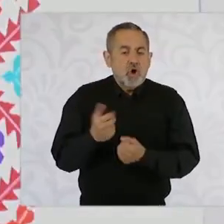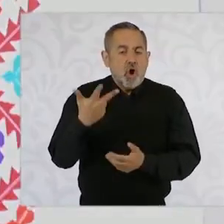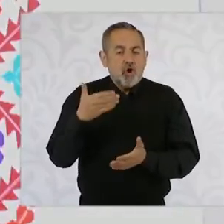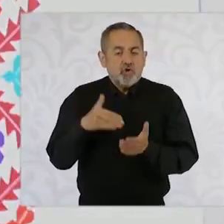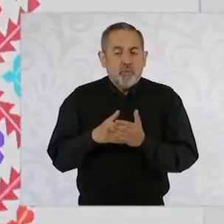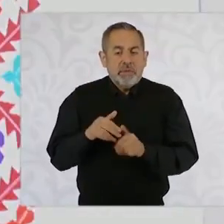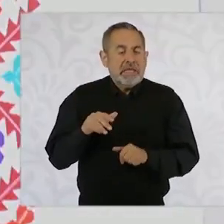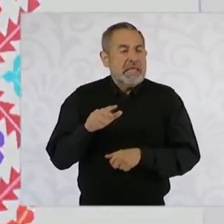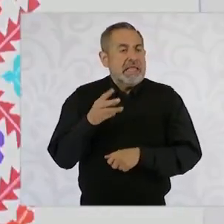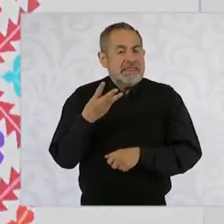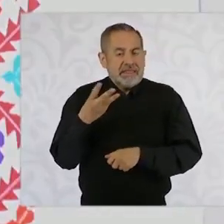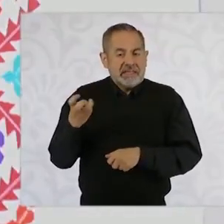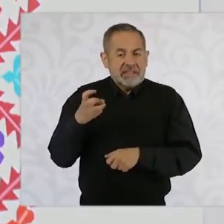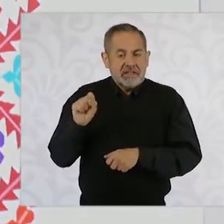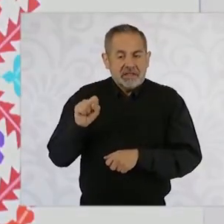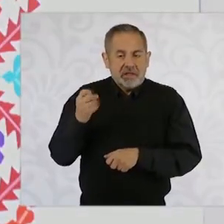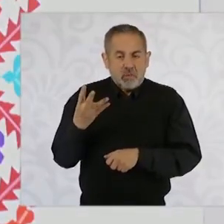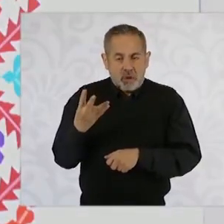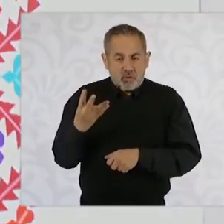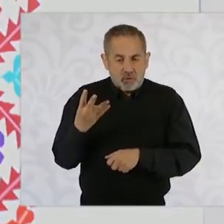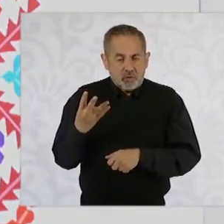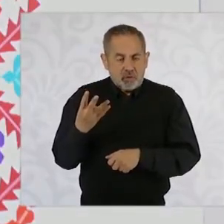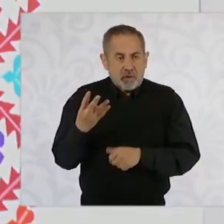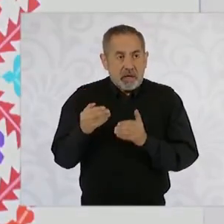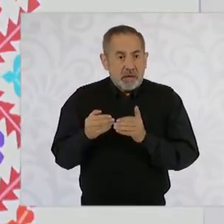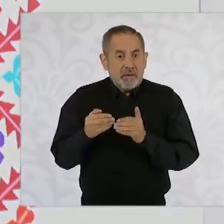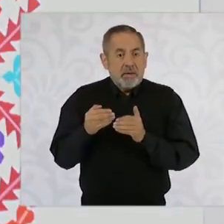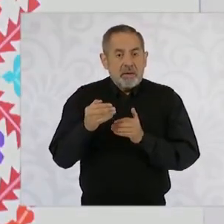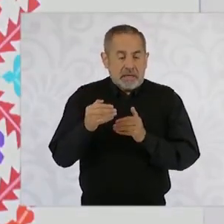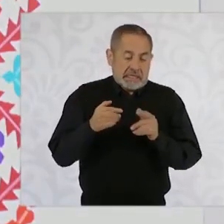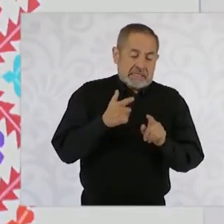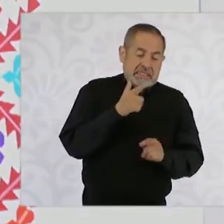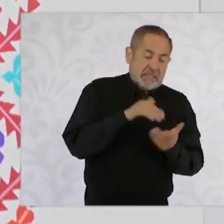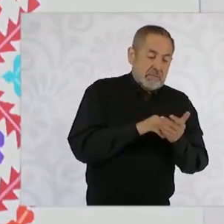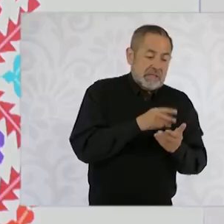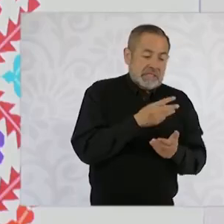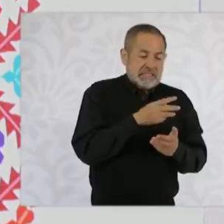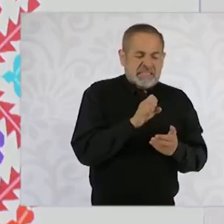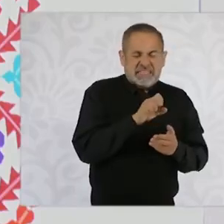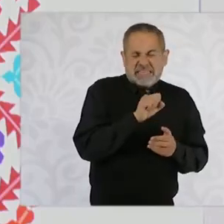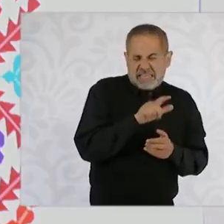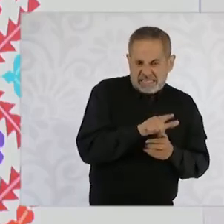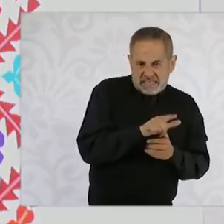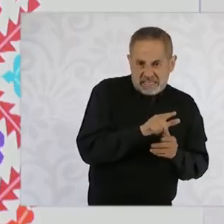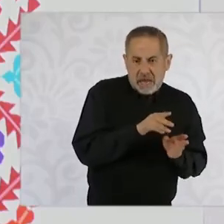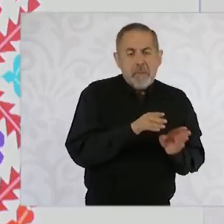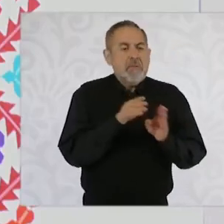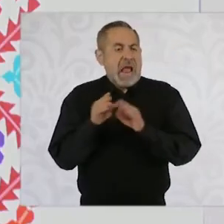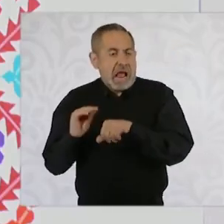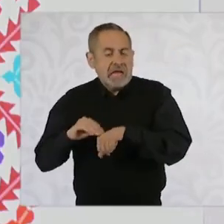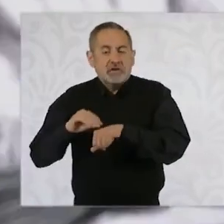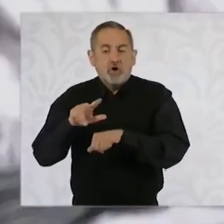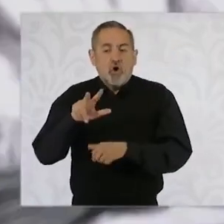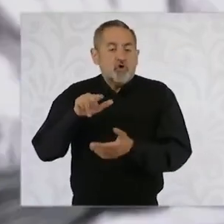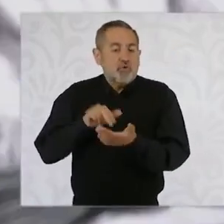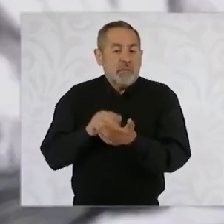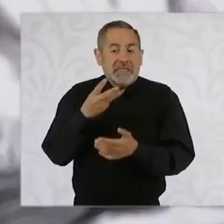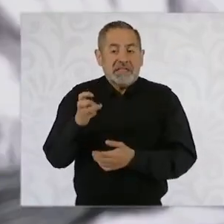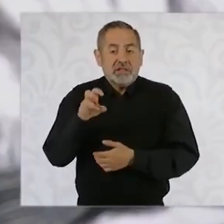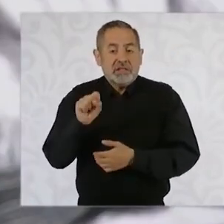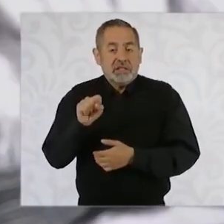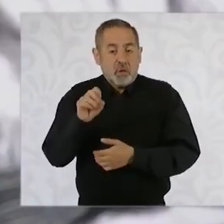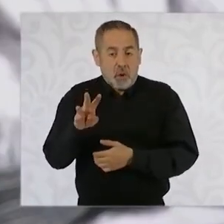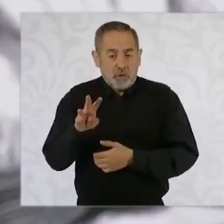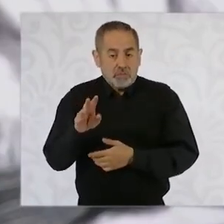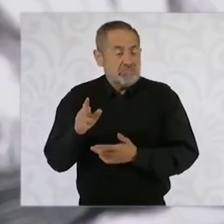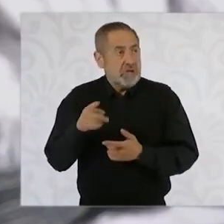364, pasa de 7 mil 467 a 8 mil 364 y en la